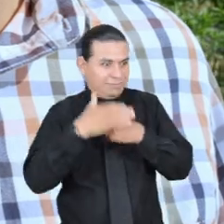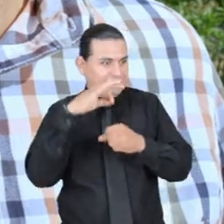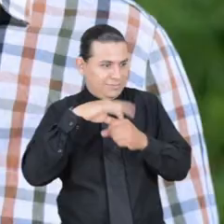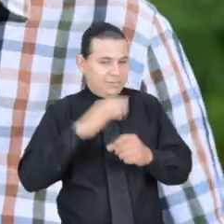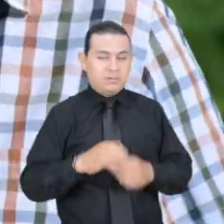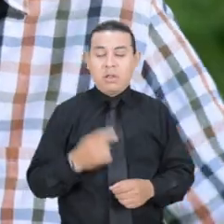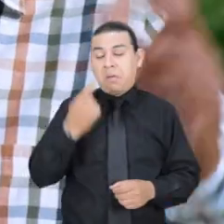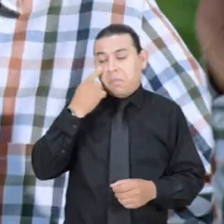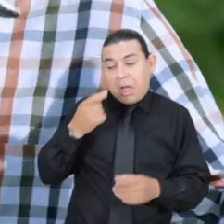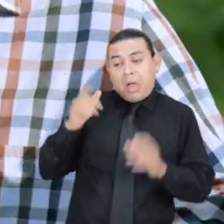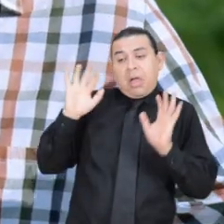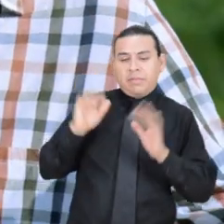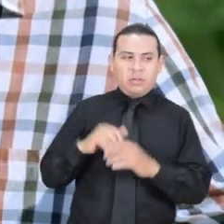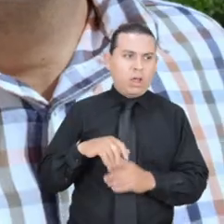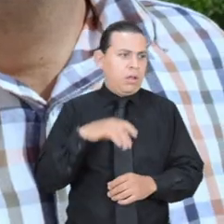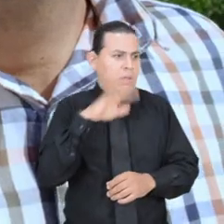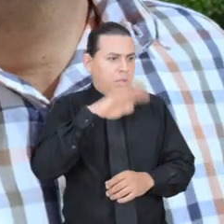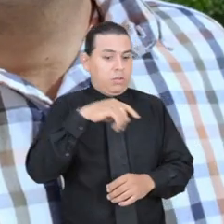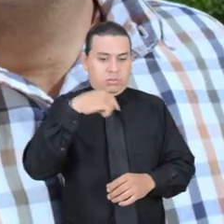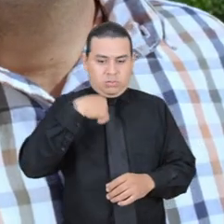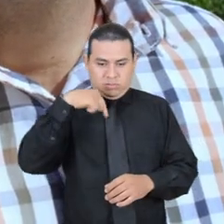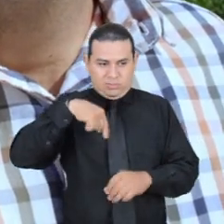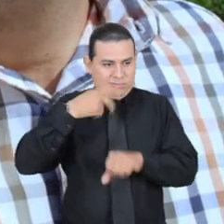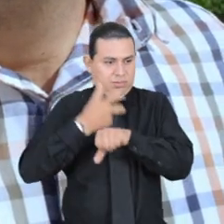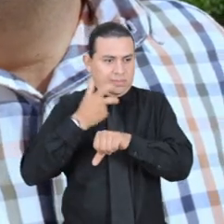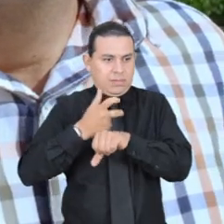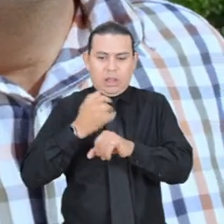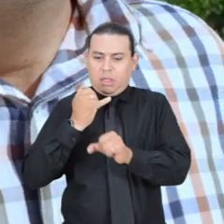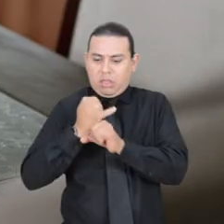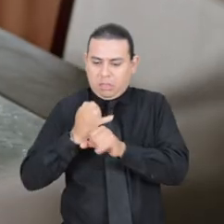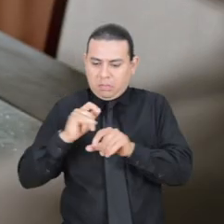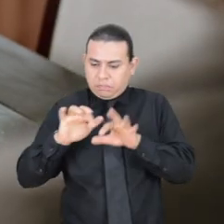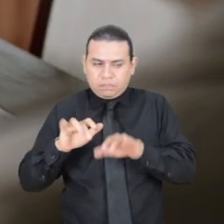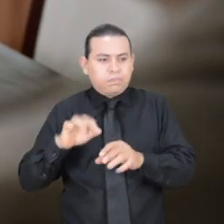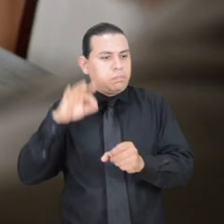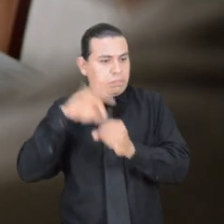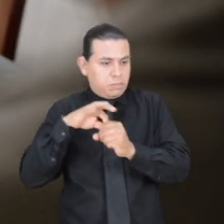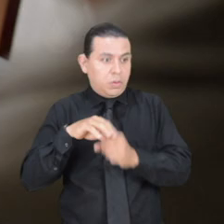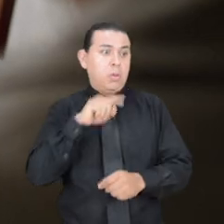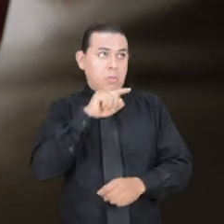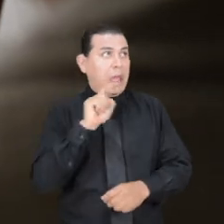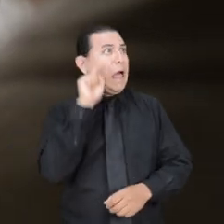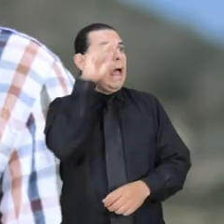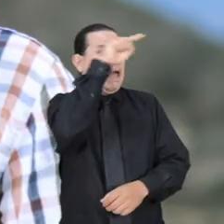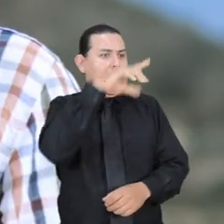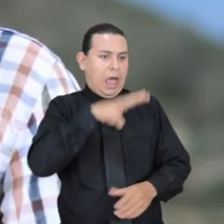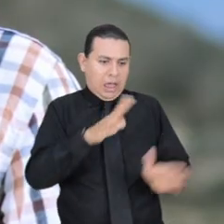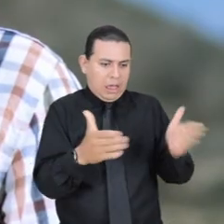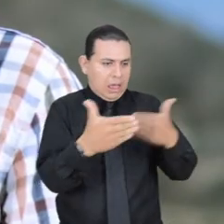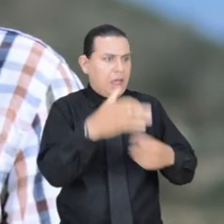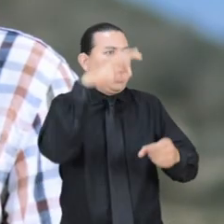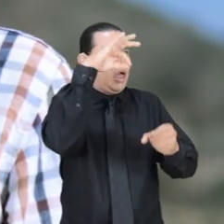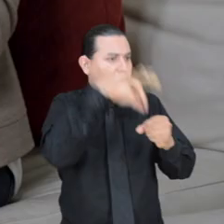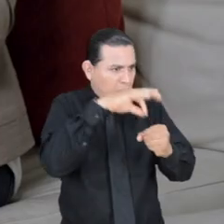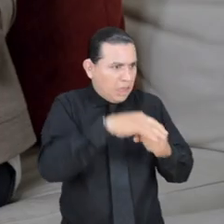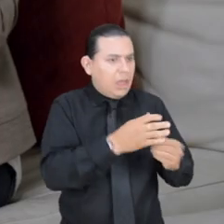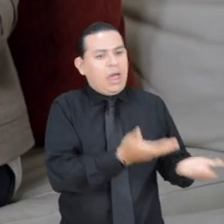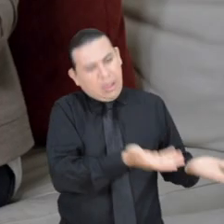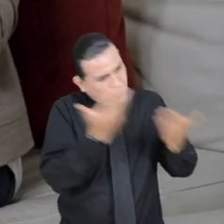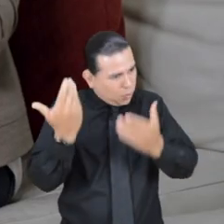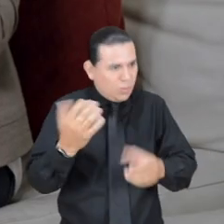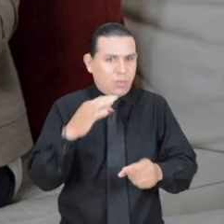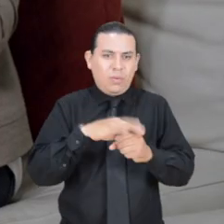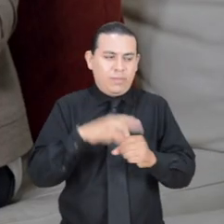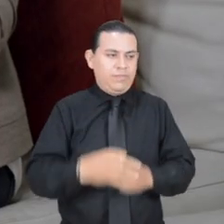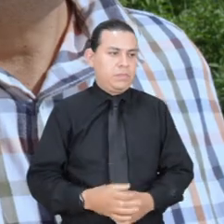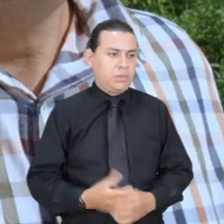votar. Pues, a ver. Oye, yo acá voy a votar por el Internet. Ustedes tienen la casilla ahí. Hay que